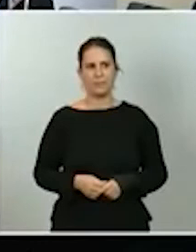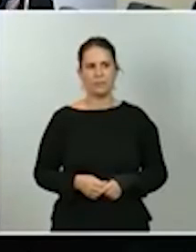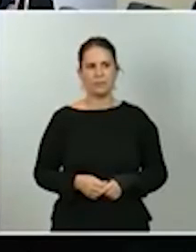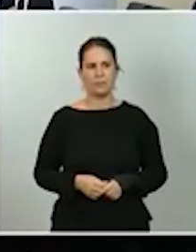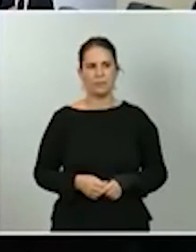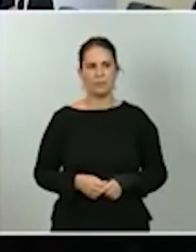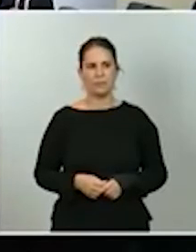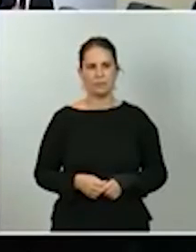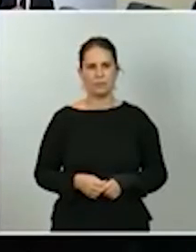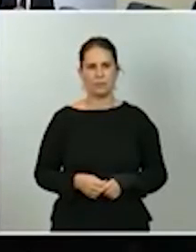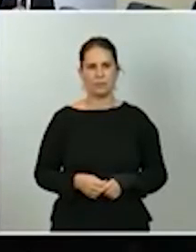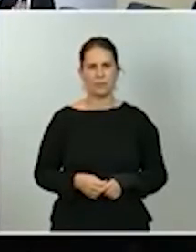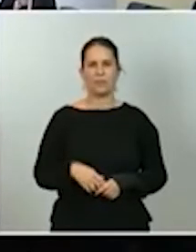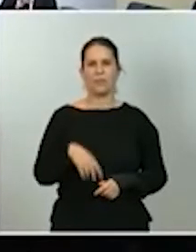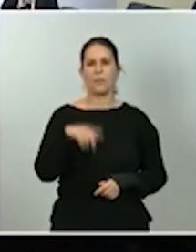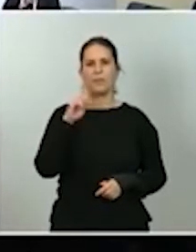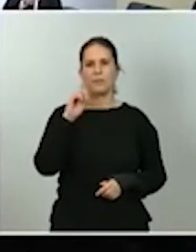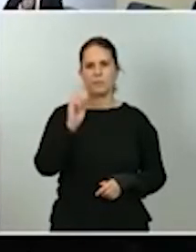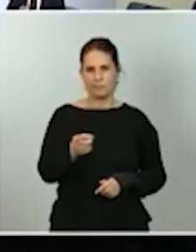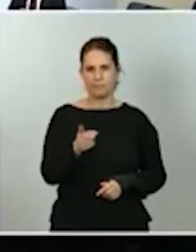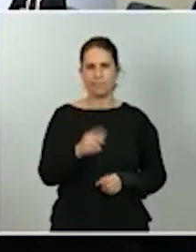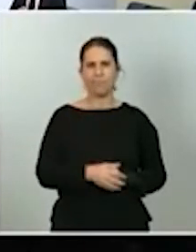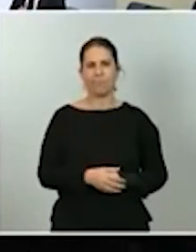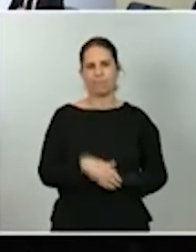Ricardo Rodríguez Maestro, de La Copia.